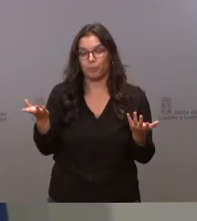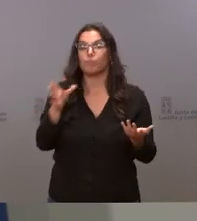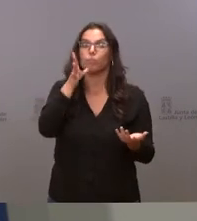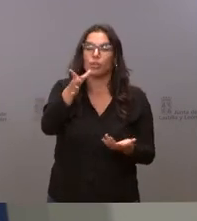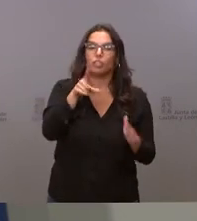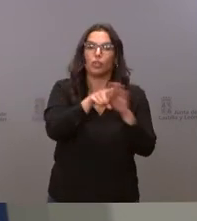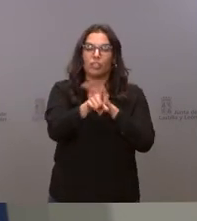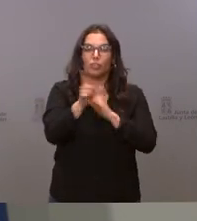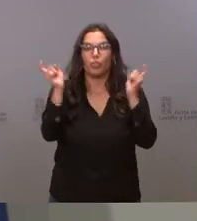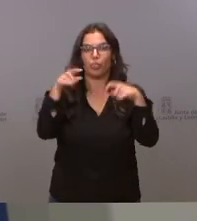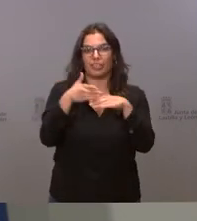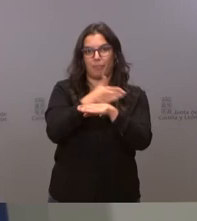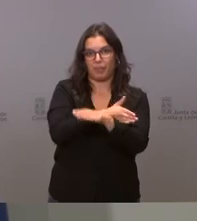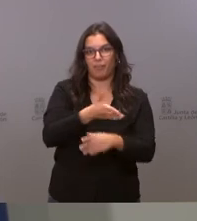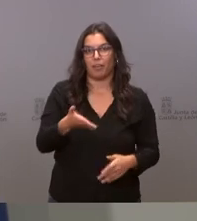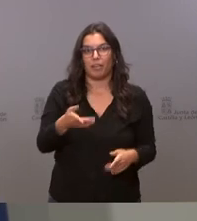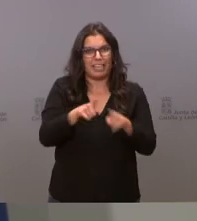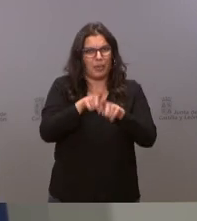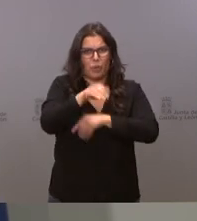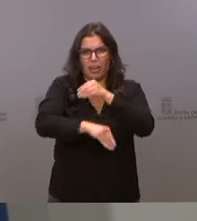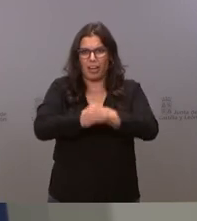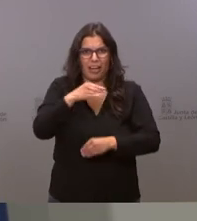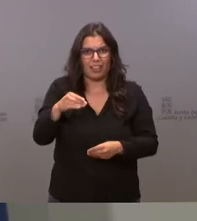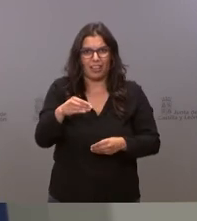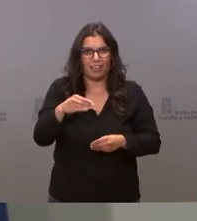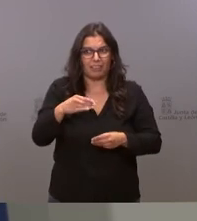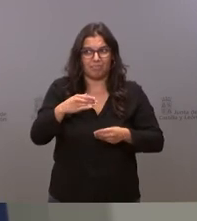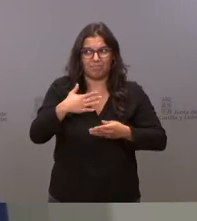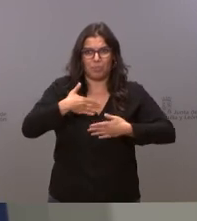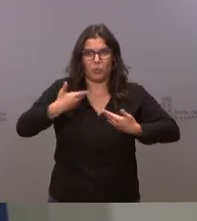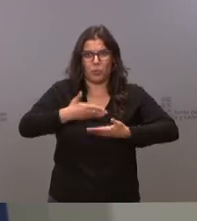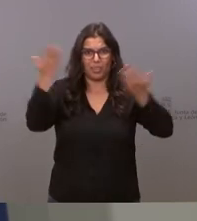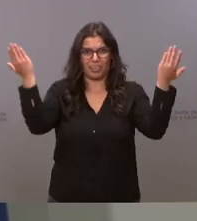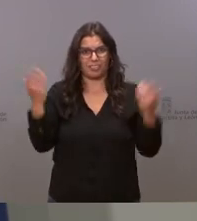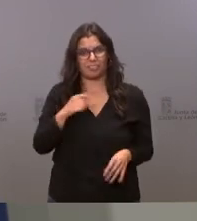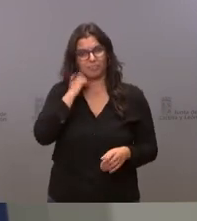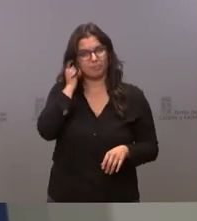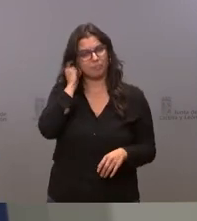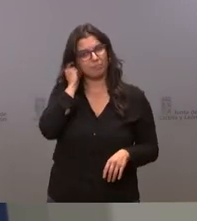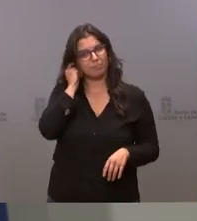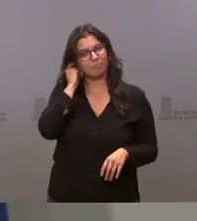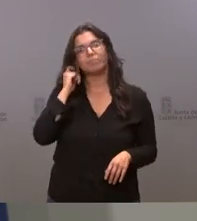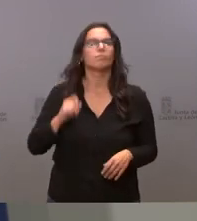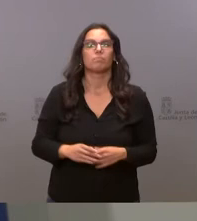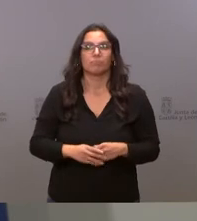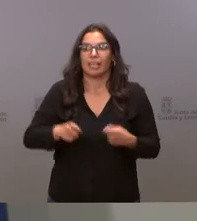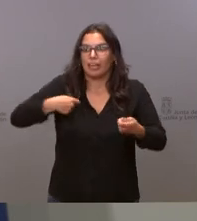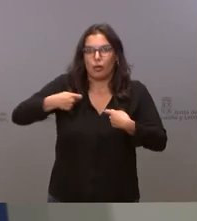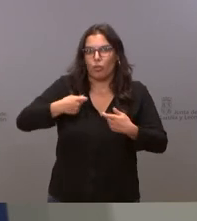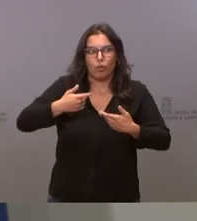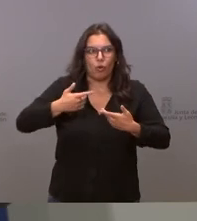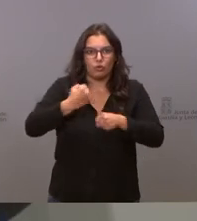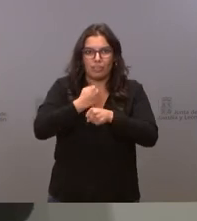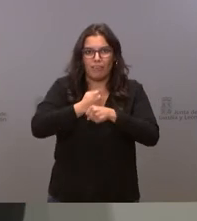gestiona con cita previa como lo harían cualquiera con cualquier negocio con cualquier actividad